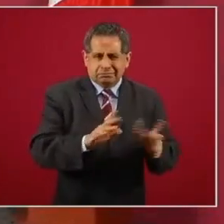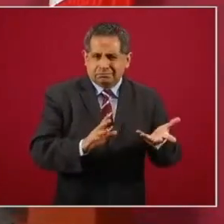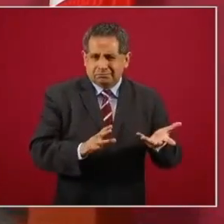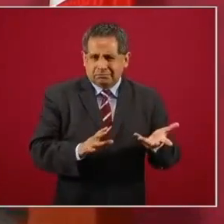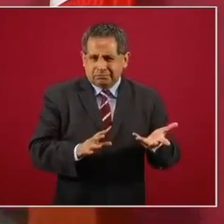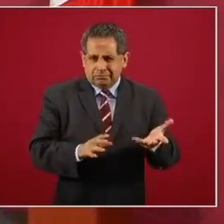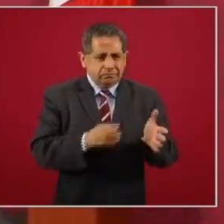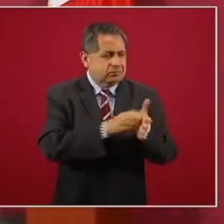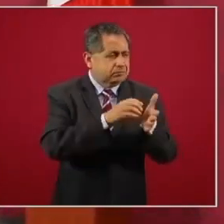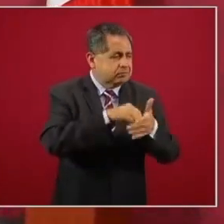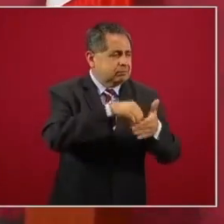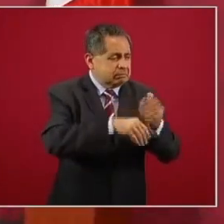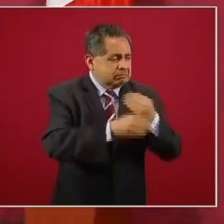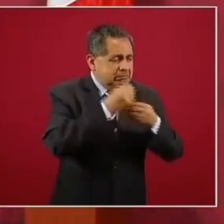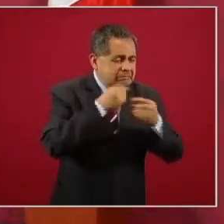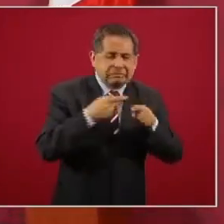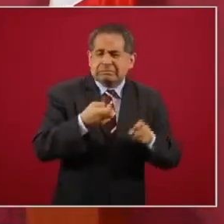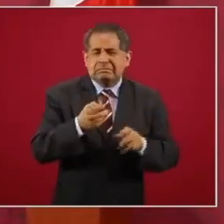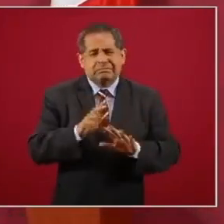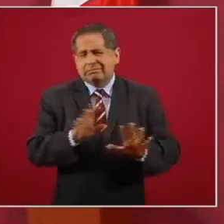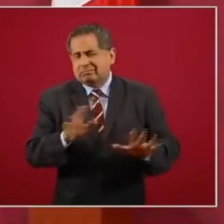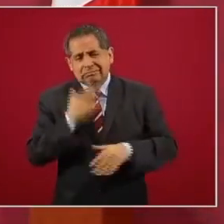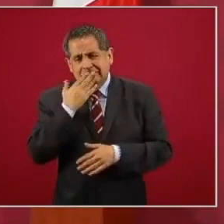no consumir productos